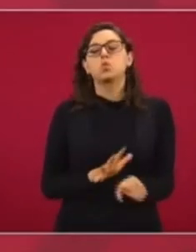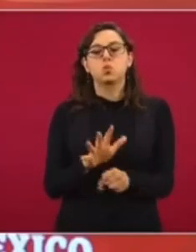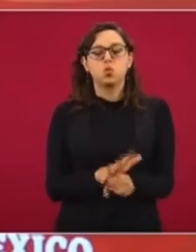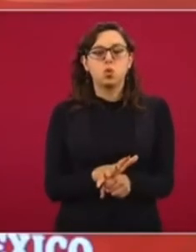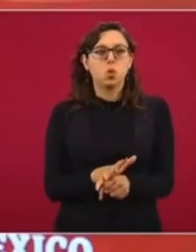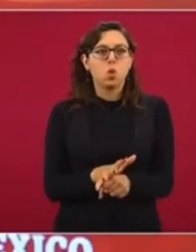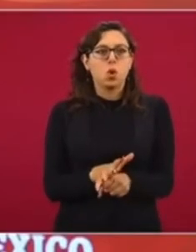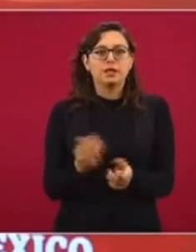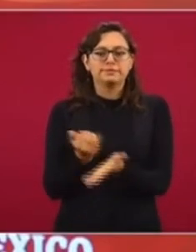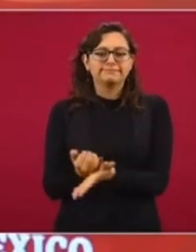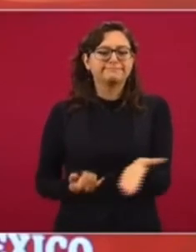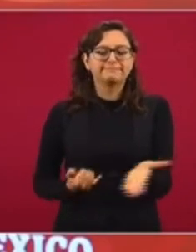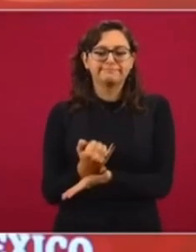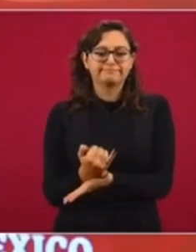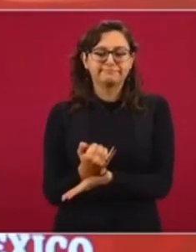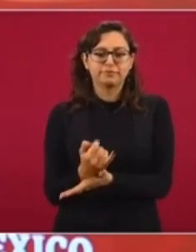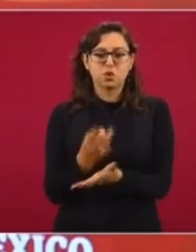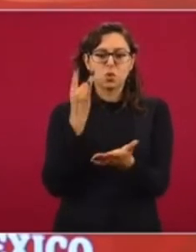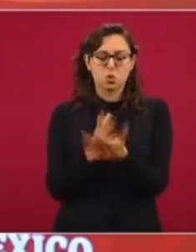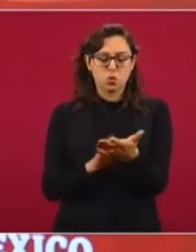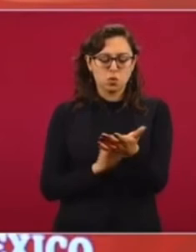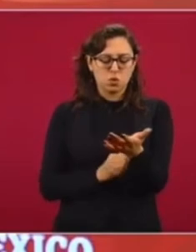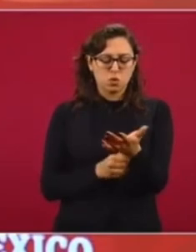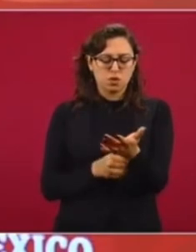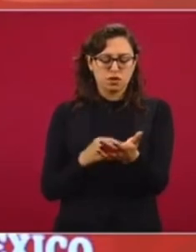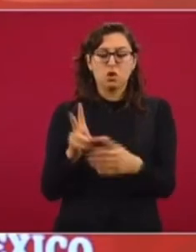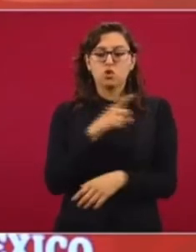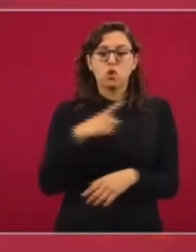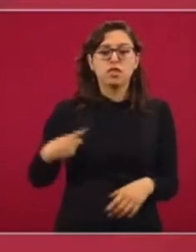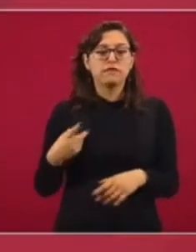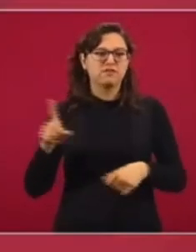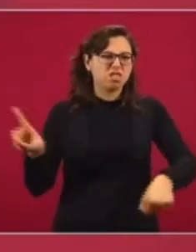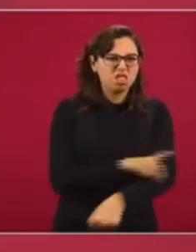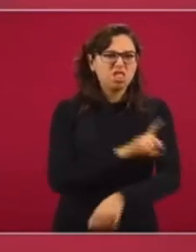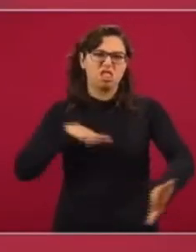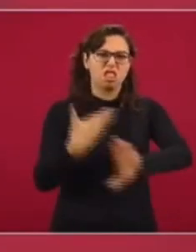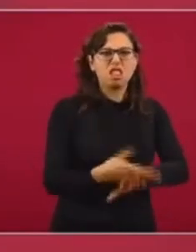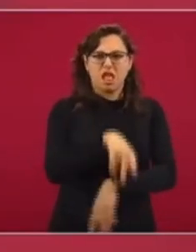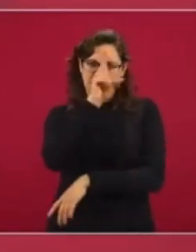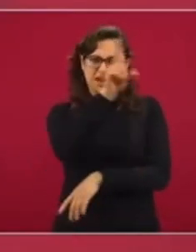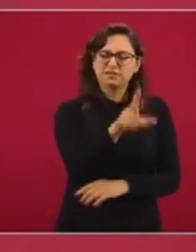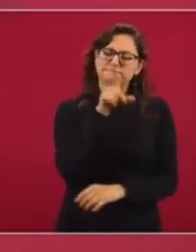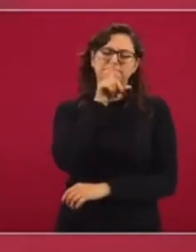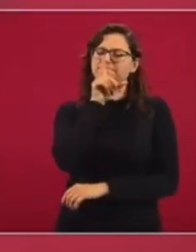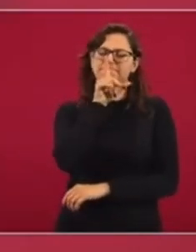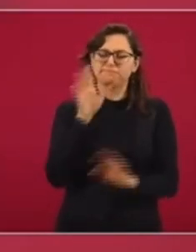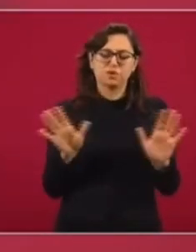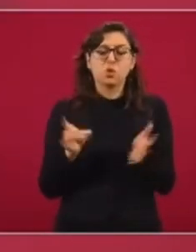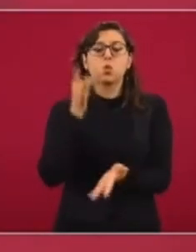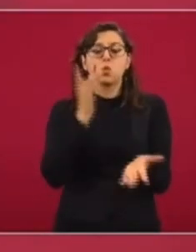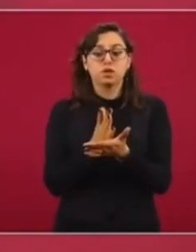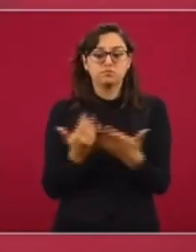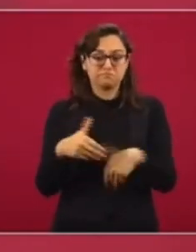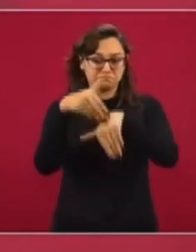persecución, de que venganzas políticas, que se aplique la ley